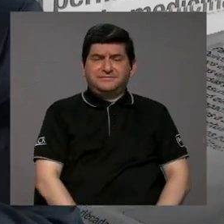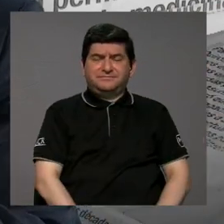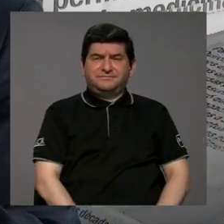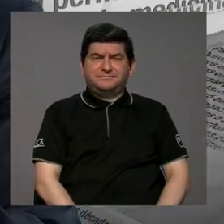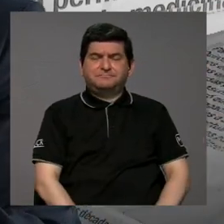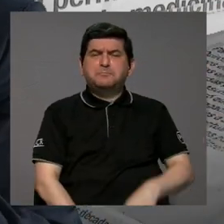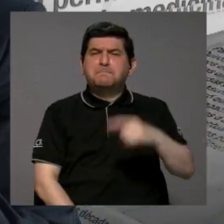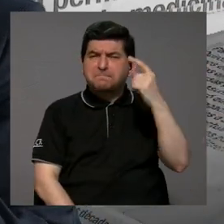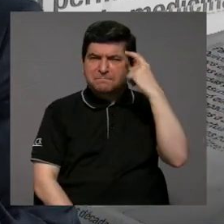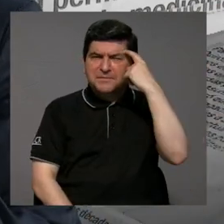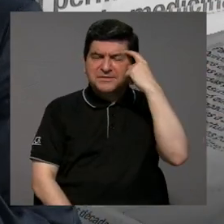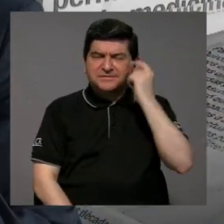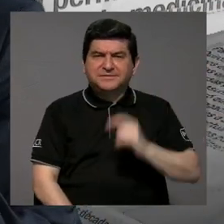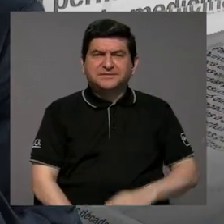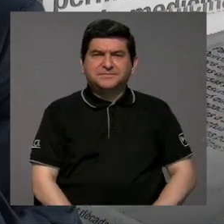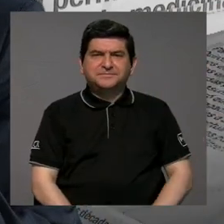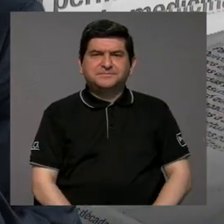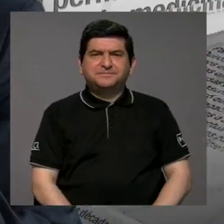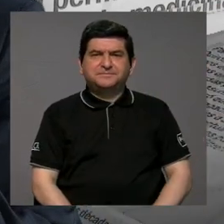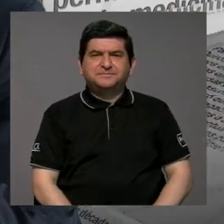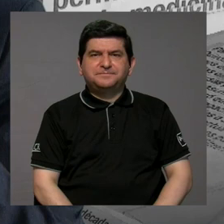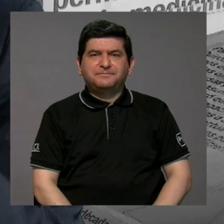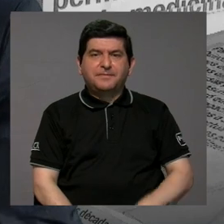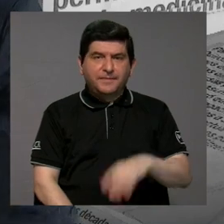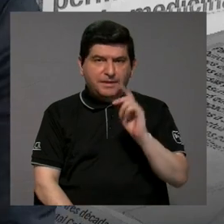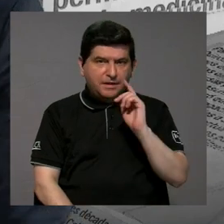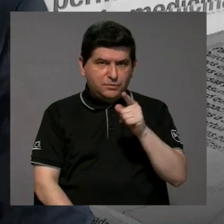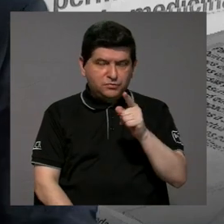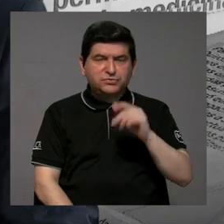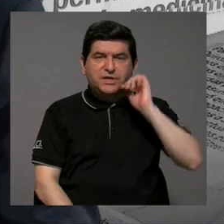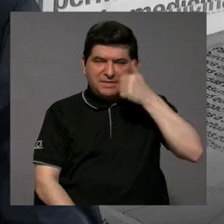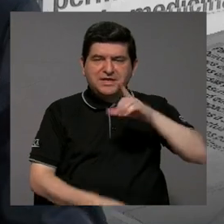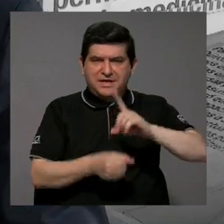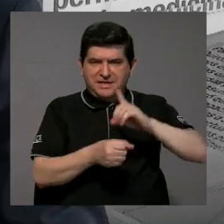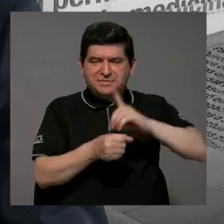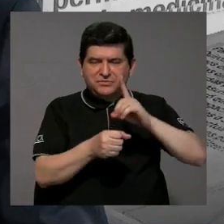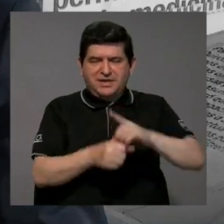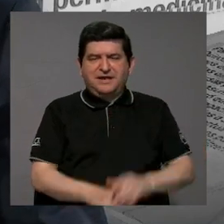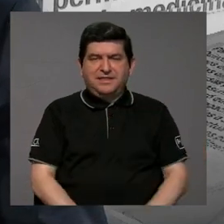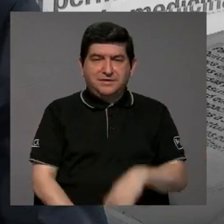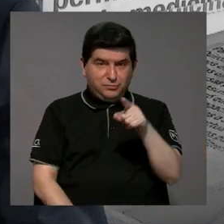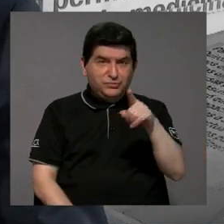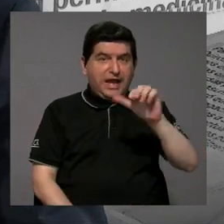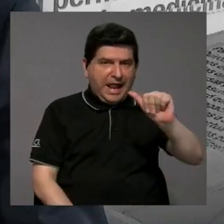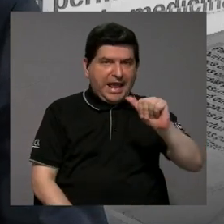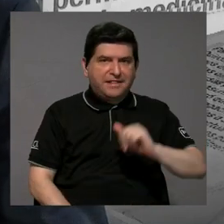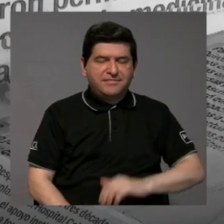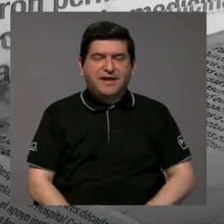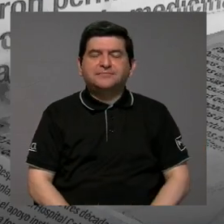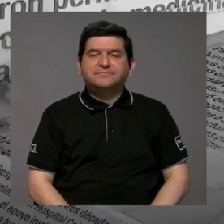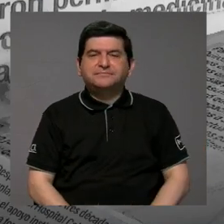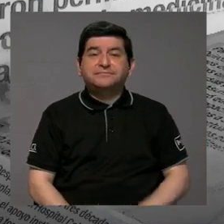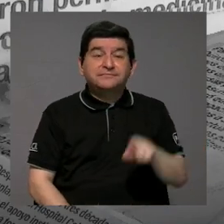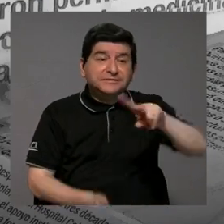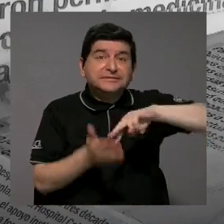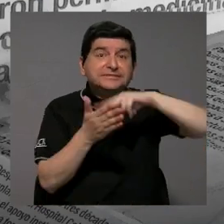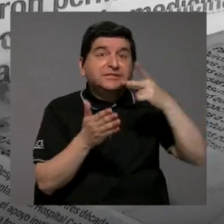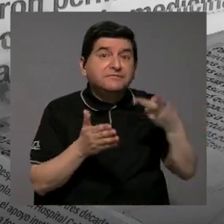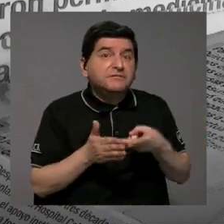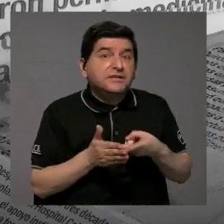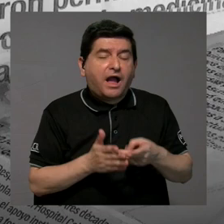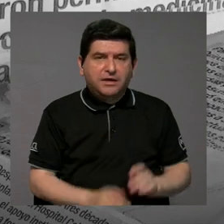pensemos lo siguiente. Usted mañana es diputada, Alejandra. Eso implica